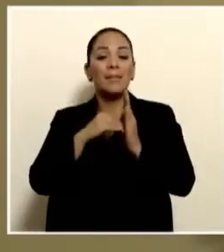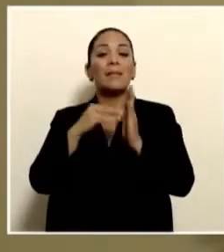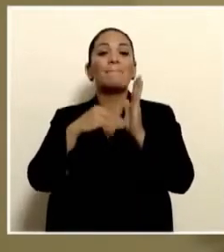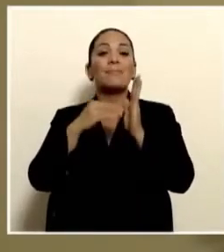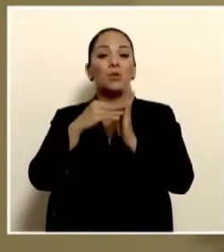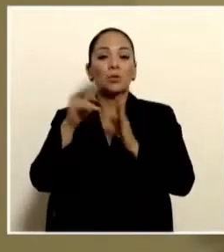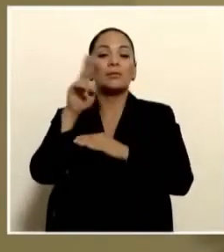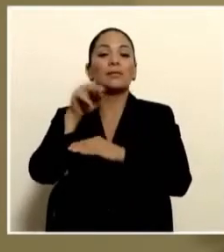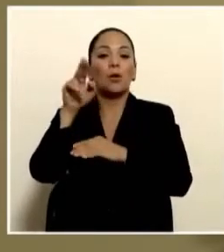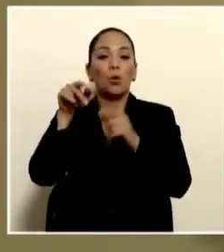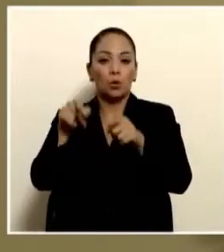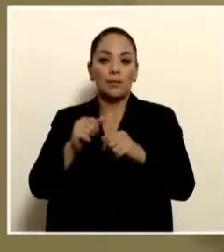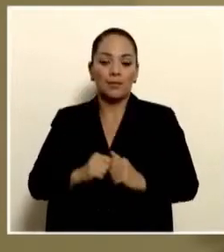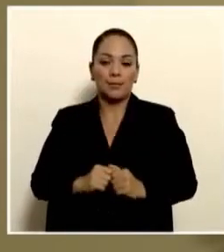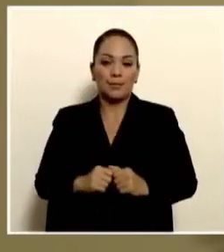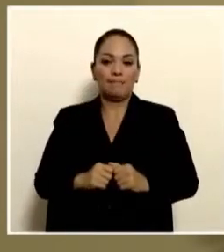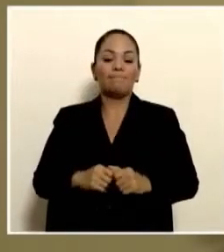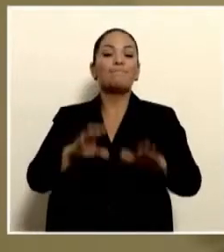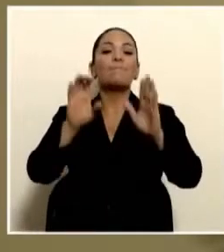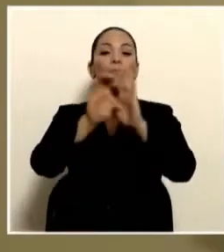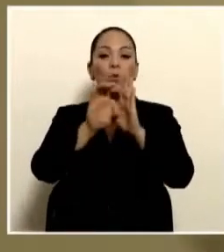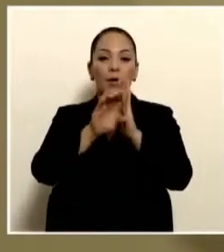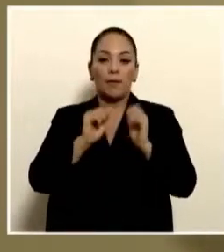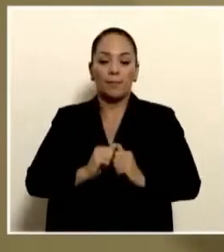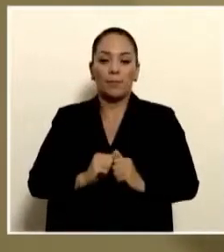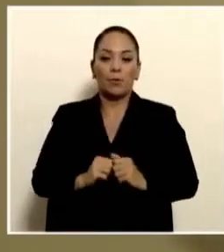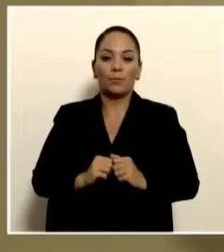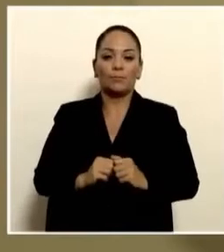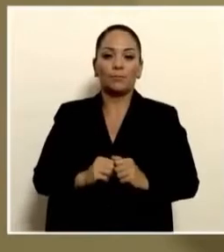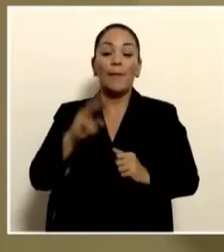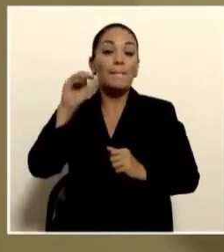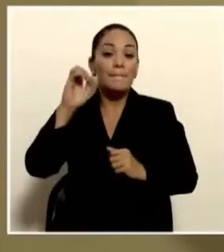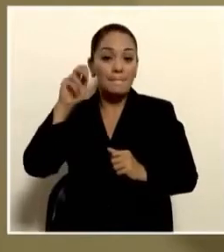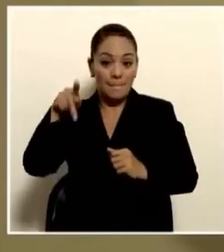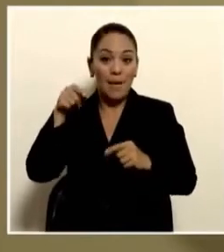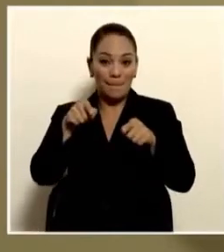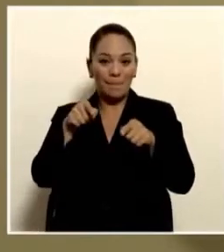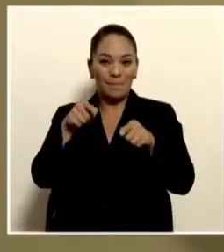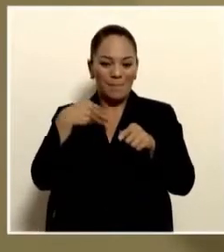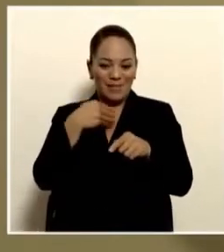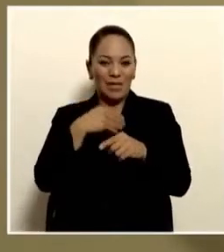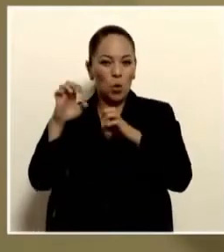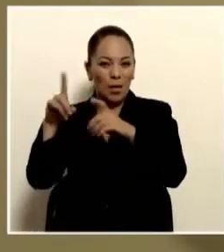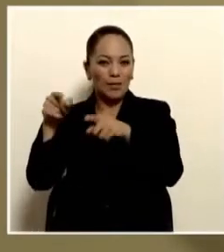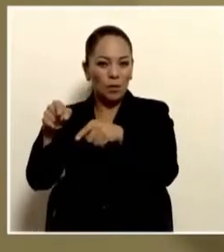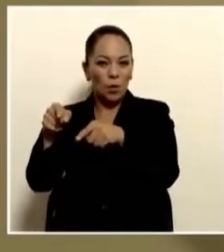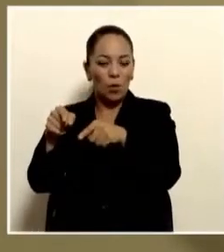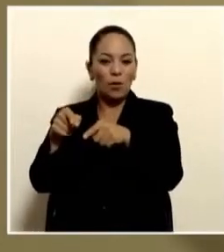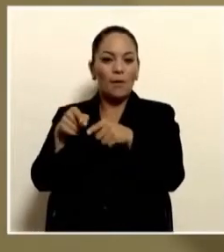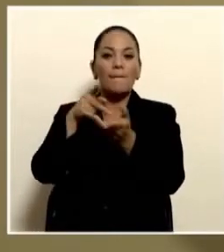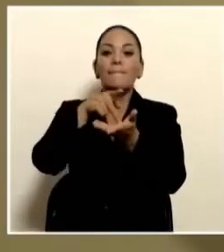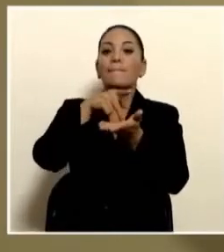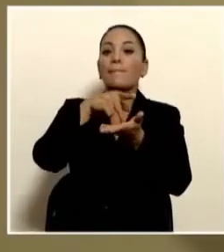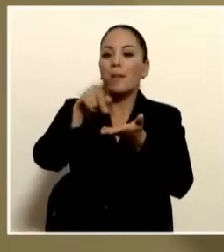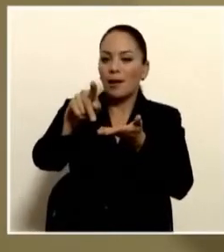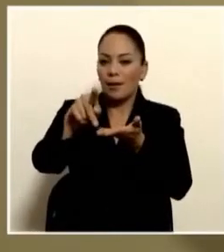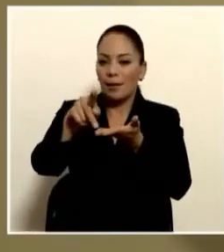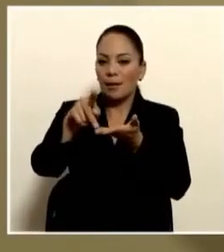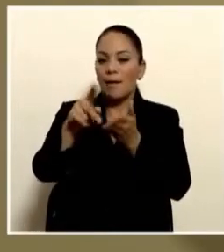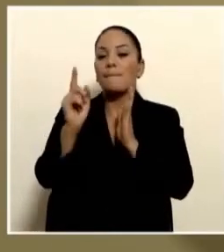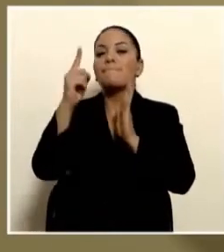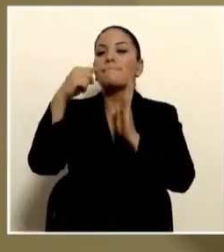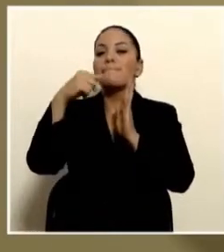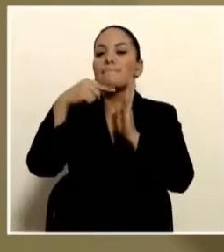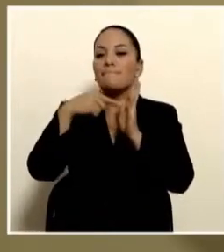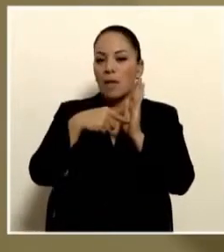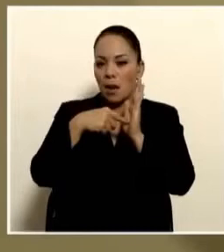Por ejemplo, el MEP le paga mil